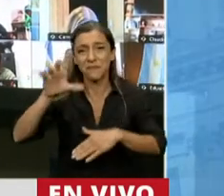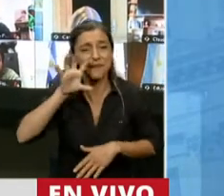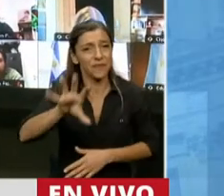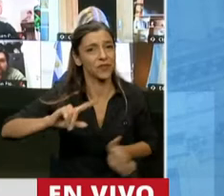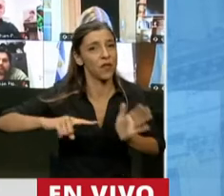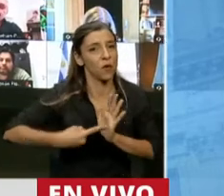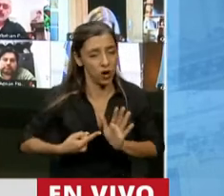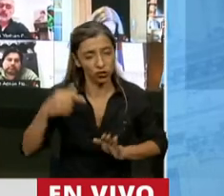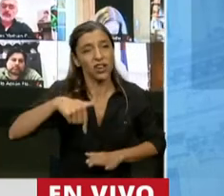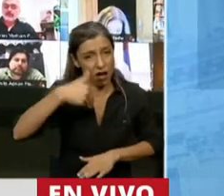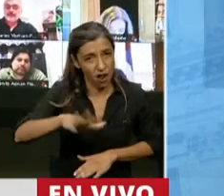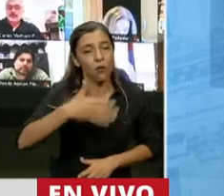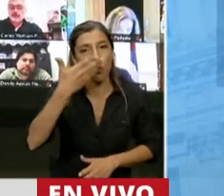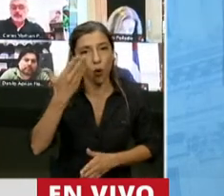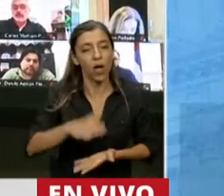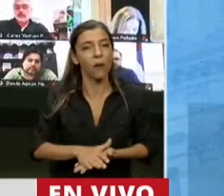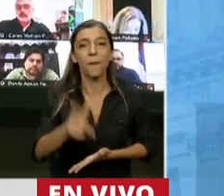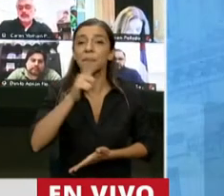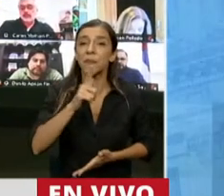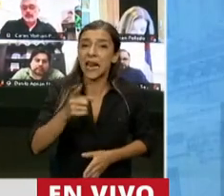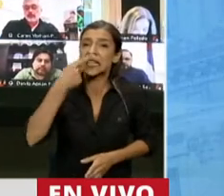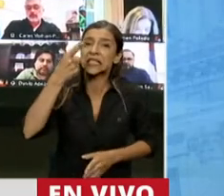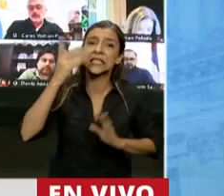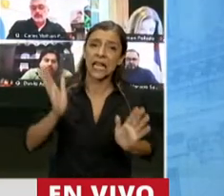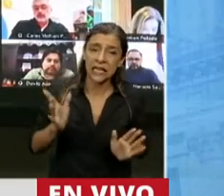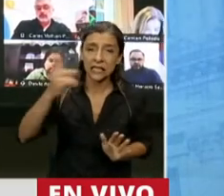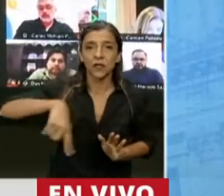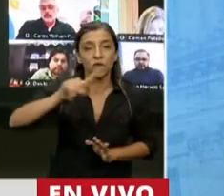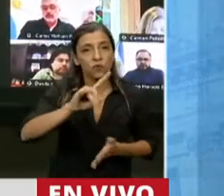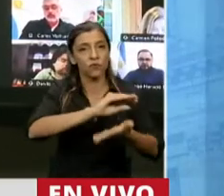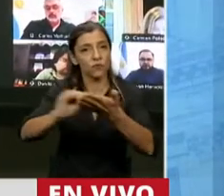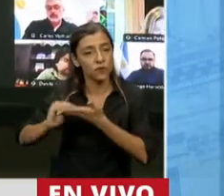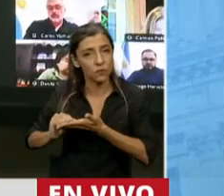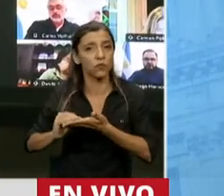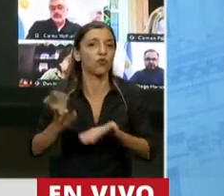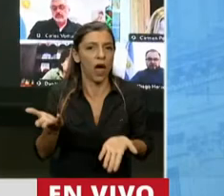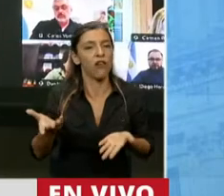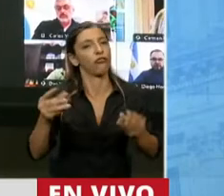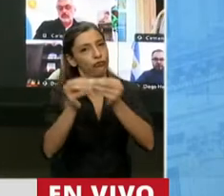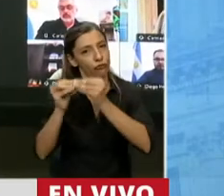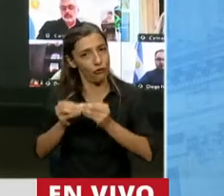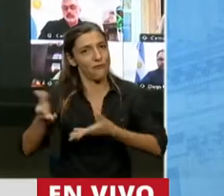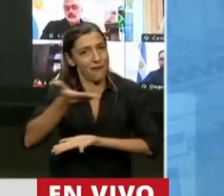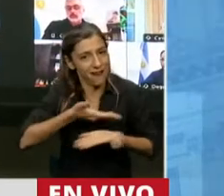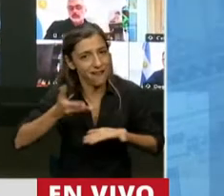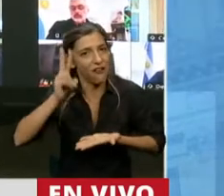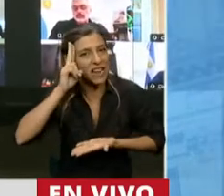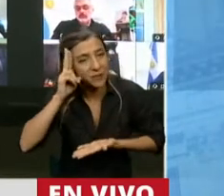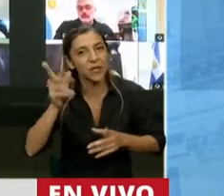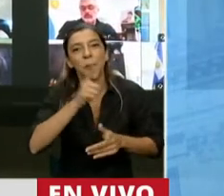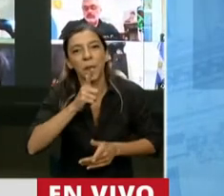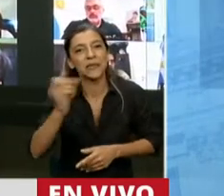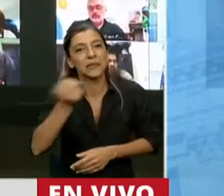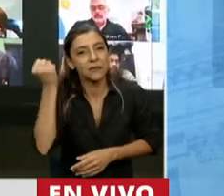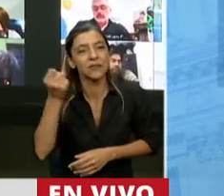que de ese tema voy a hablar ahora, me parece que sería interesante que como colegas de la política que nos respetamos entre todos, nos escuchemos un